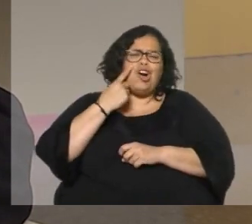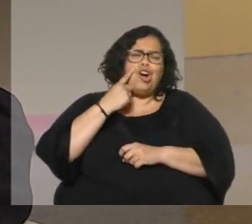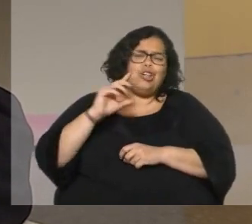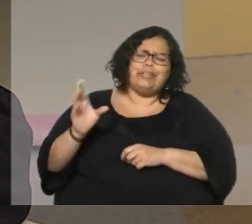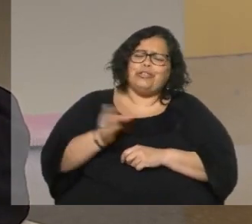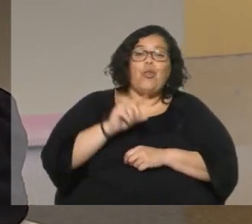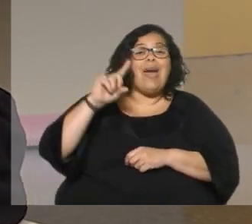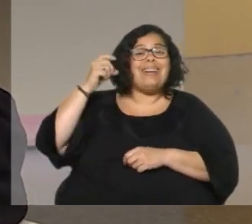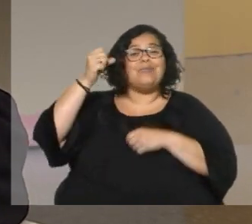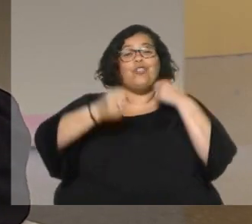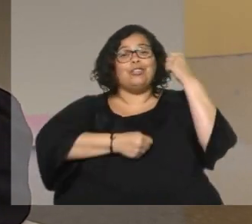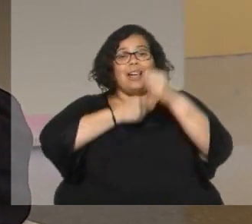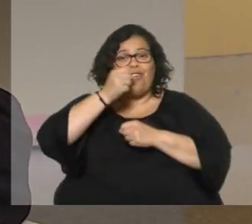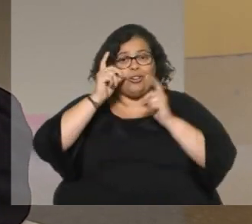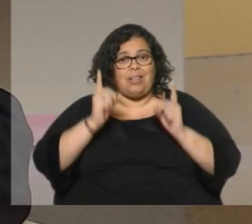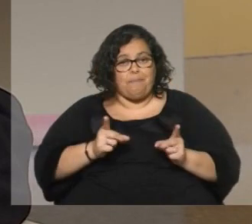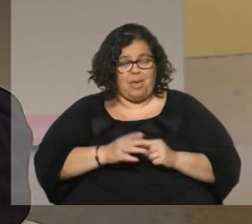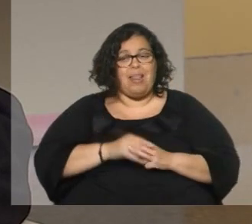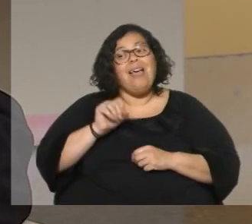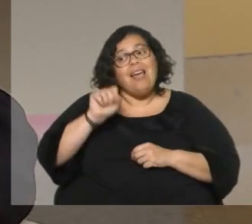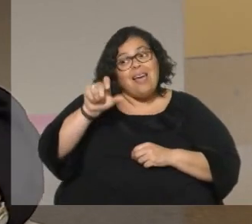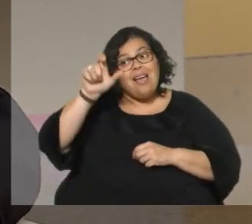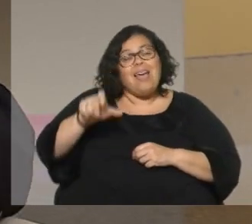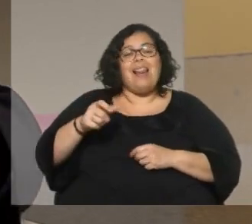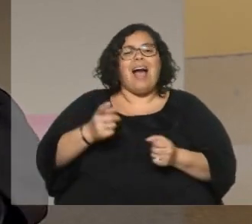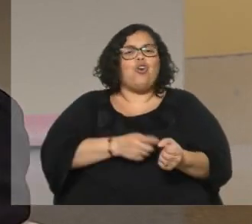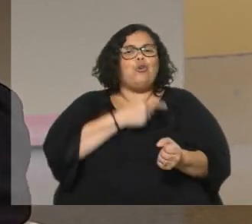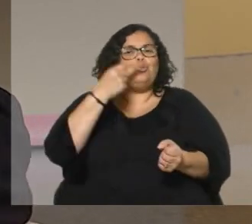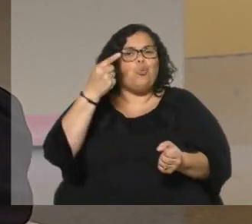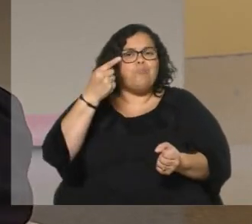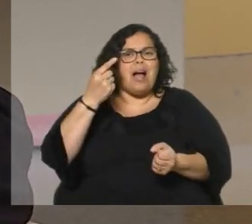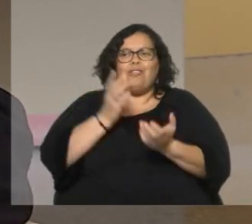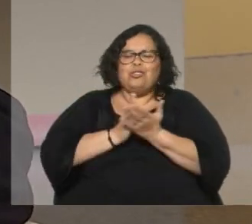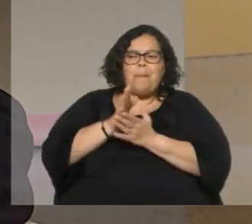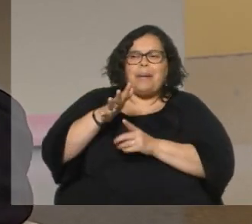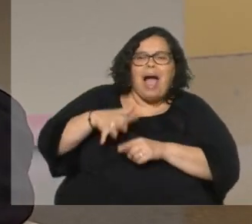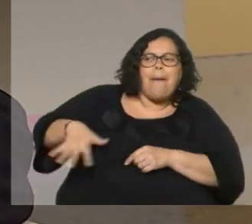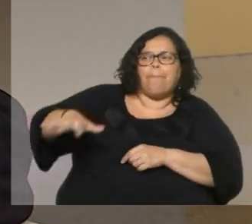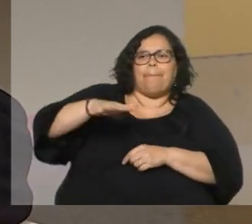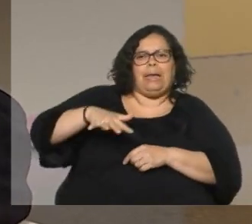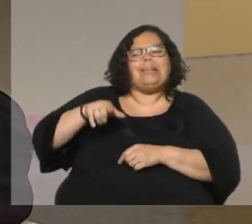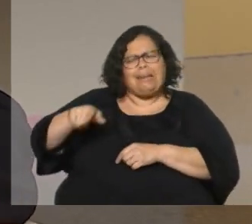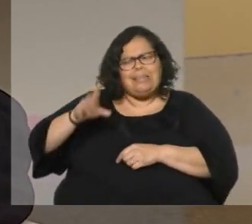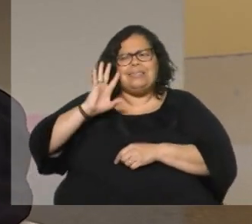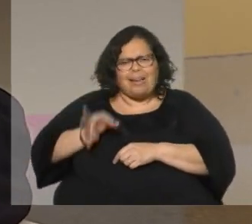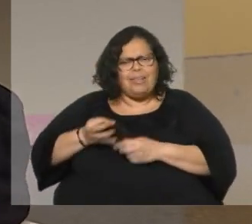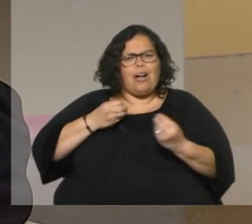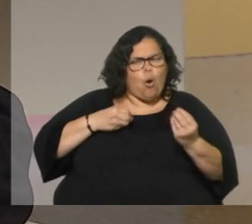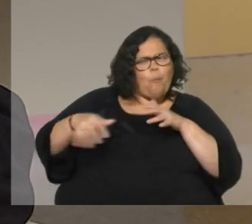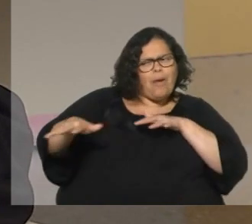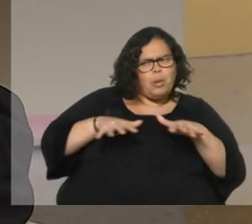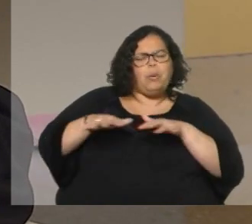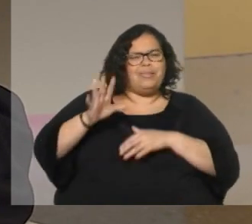exboxeador exboxeador además y acostumbrado justamente a determinado tipo de ambientes donde él sabía caminar se sabía mover